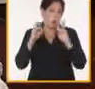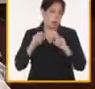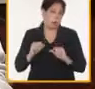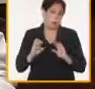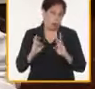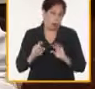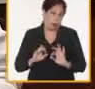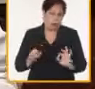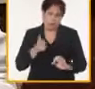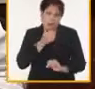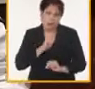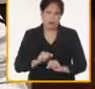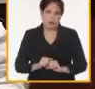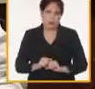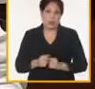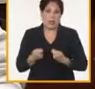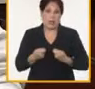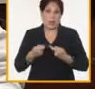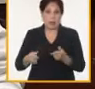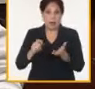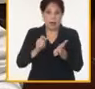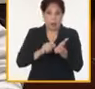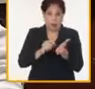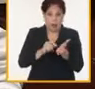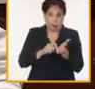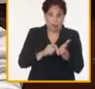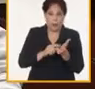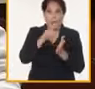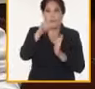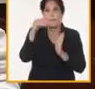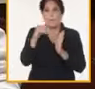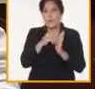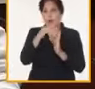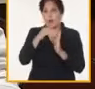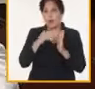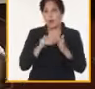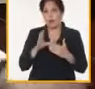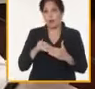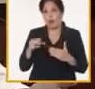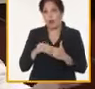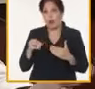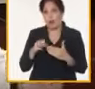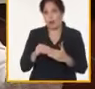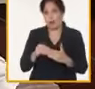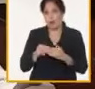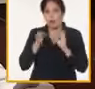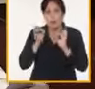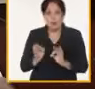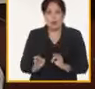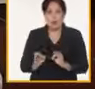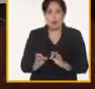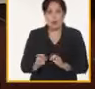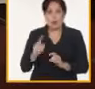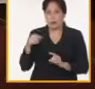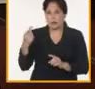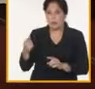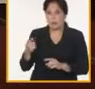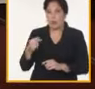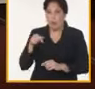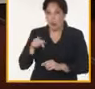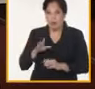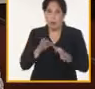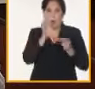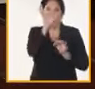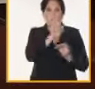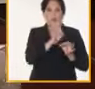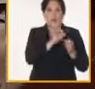de afuera y uno dice si nosotros gastamos en la canasta base miles de millones de dólares y siempre hay una cuenta que alguien de afuera dice bueno si uno coger un